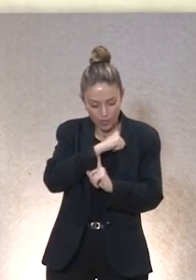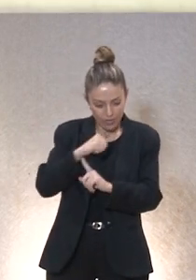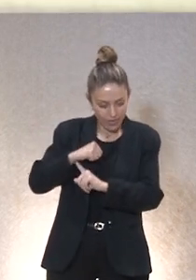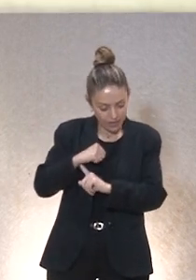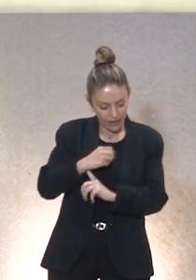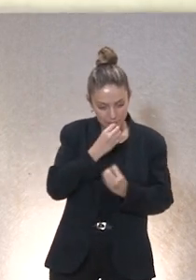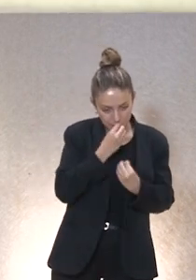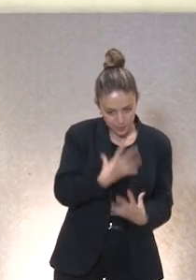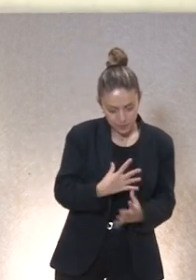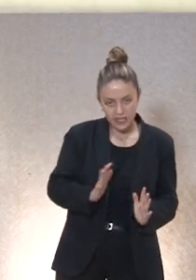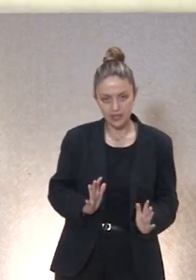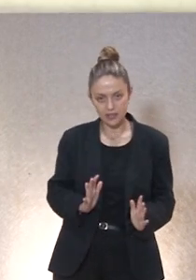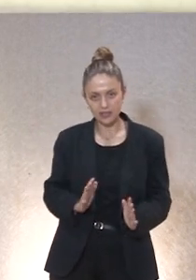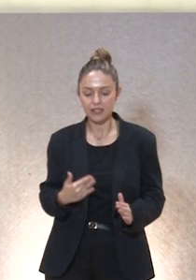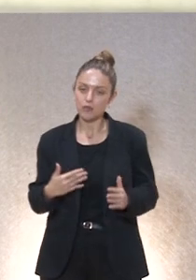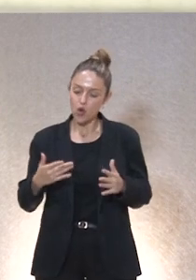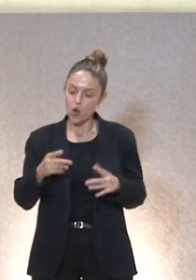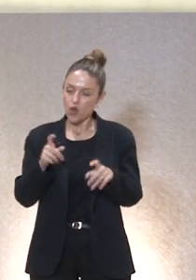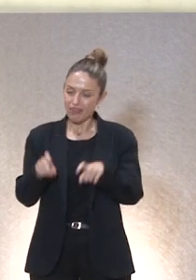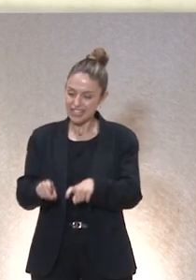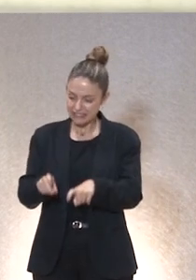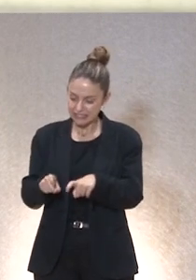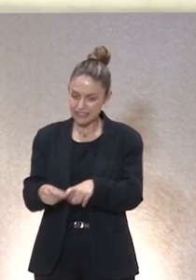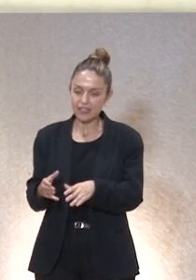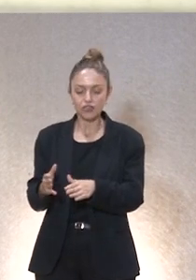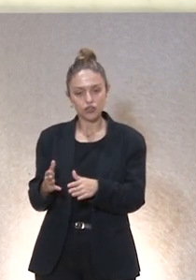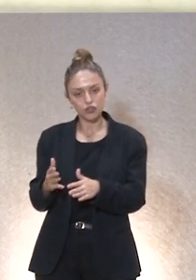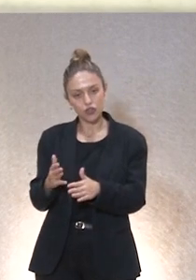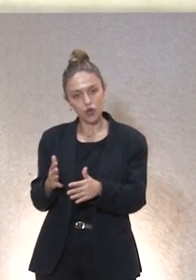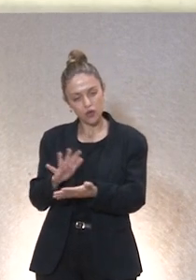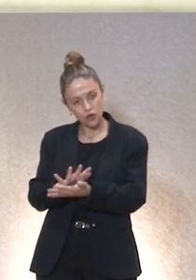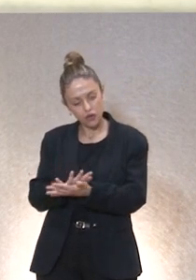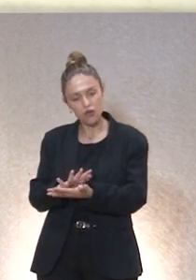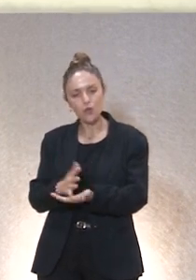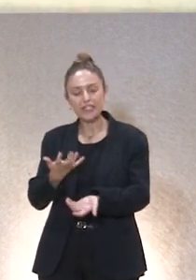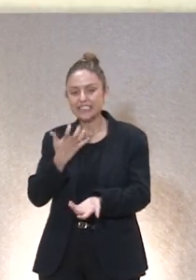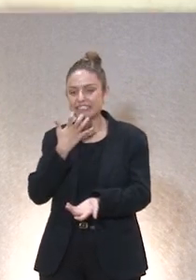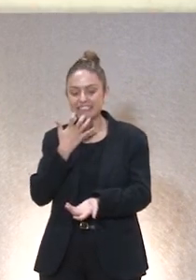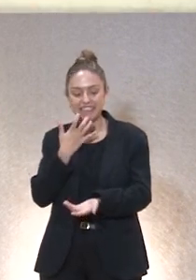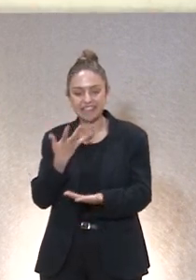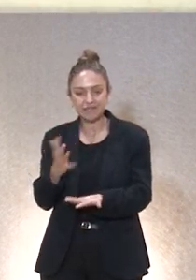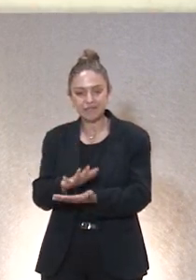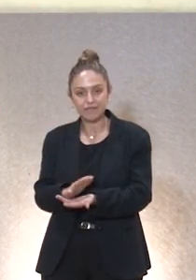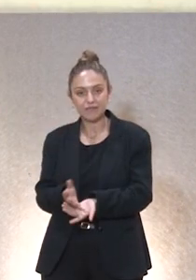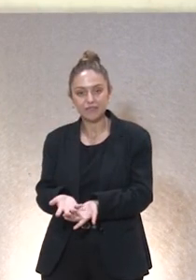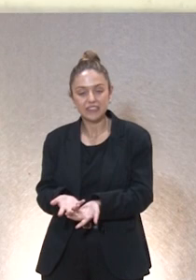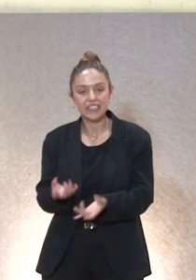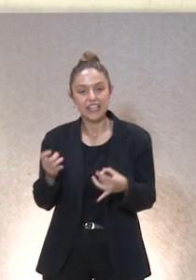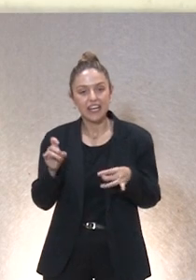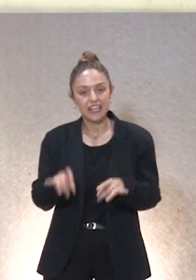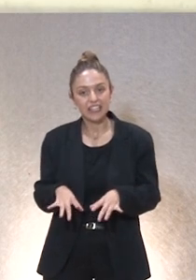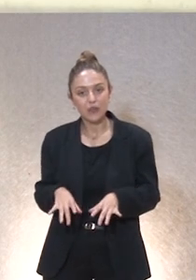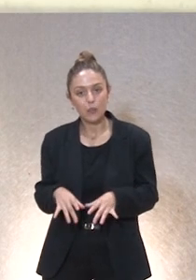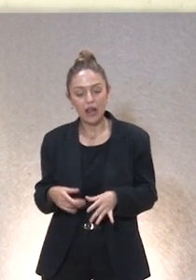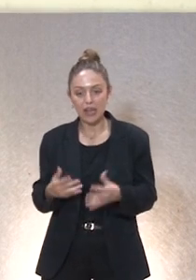ese ejercicio de tomar distancia respecto al cuidado que uno realiza porque si no pasa como con los móviles por utilizar las